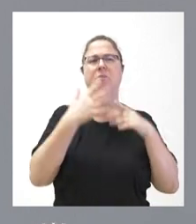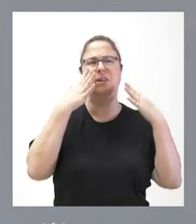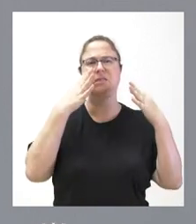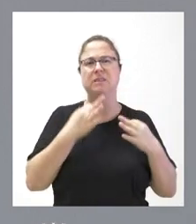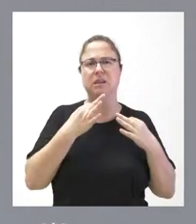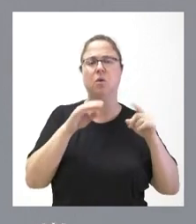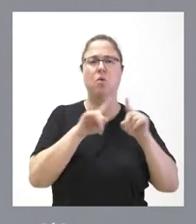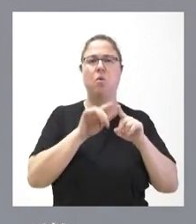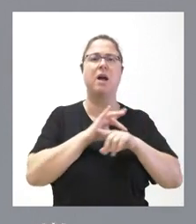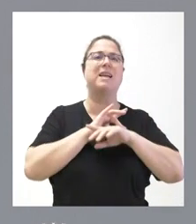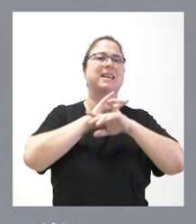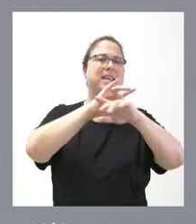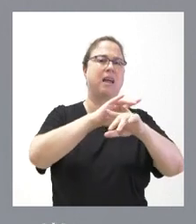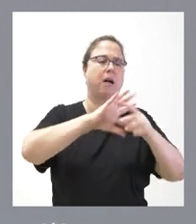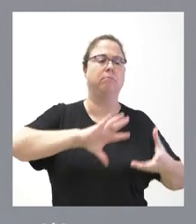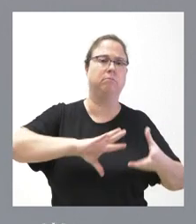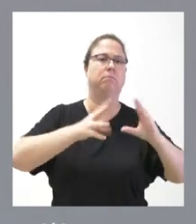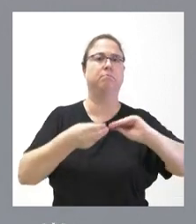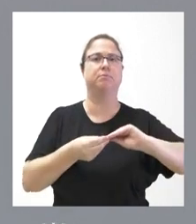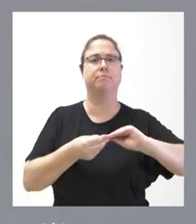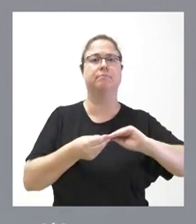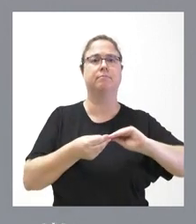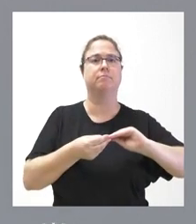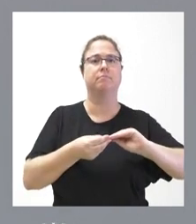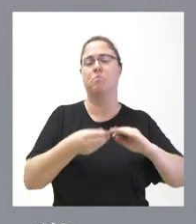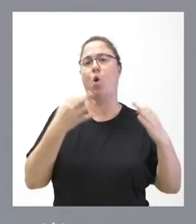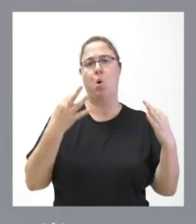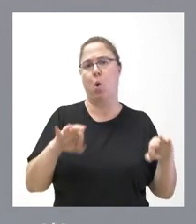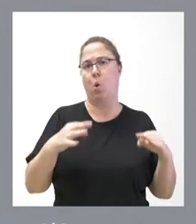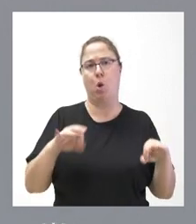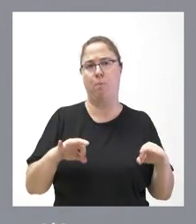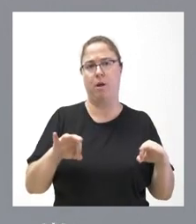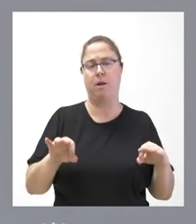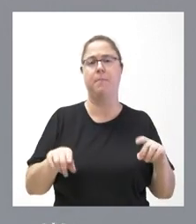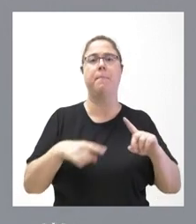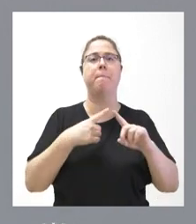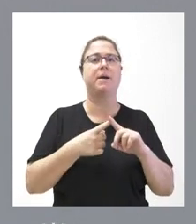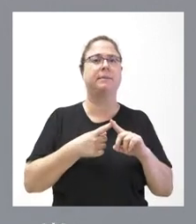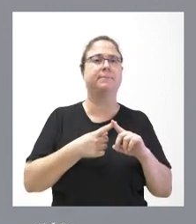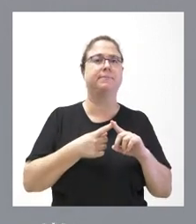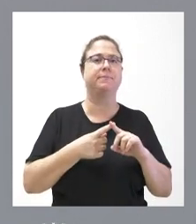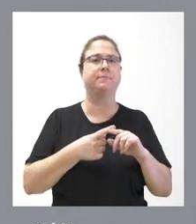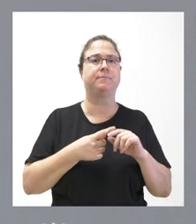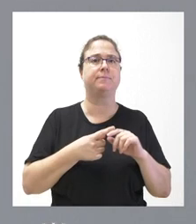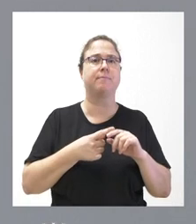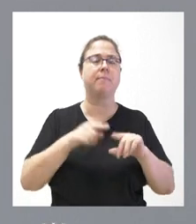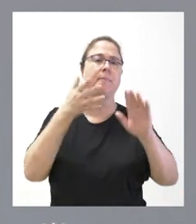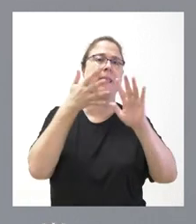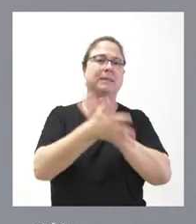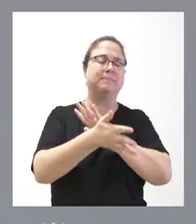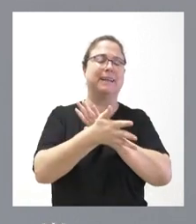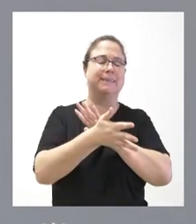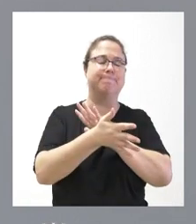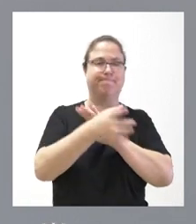está aplicando con cierta normalidad y que viene a aclarar algunas